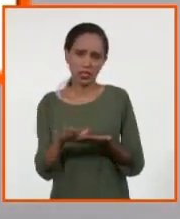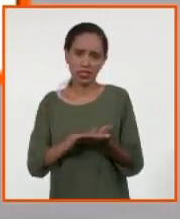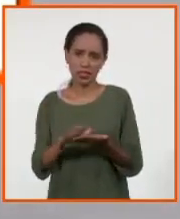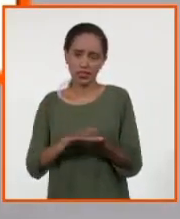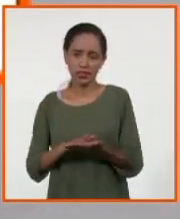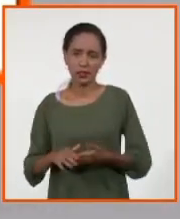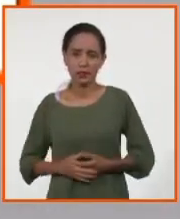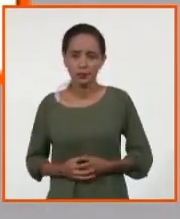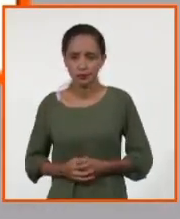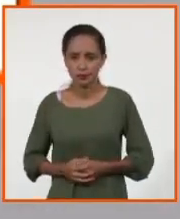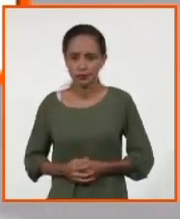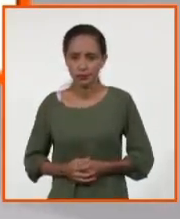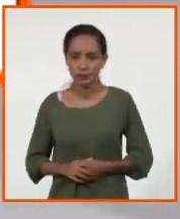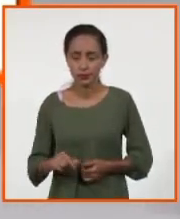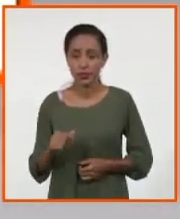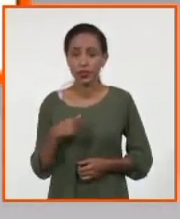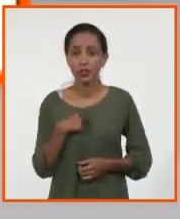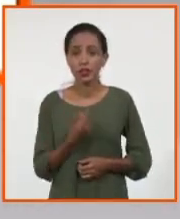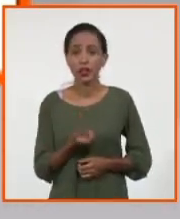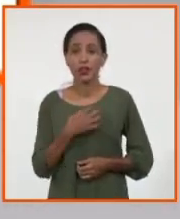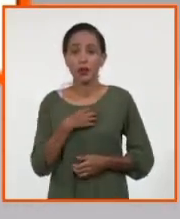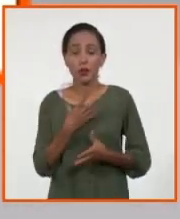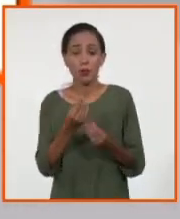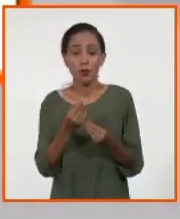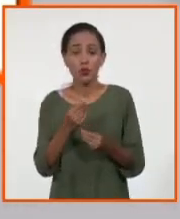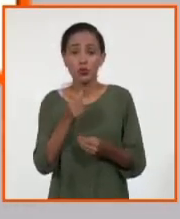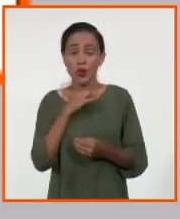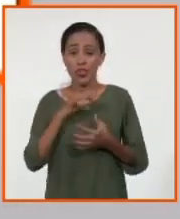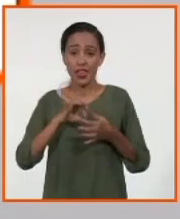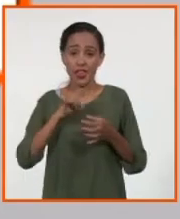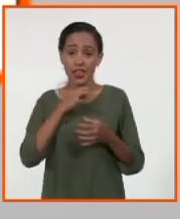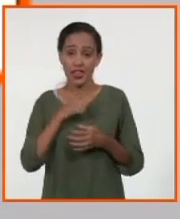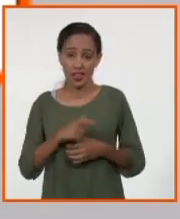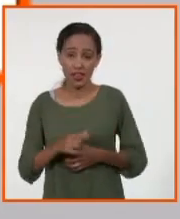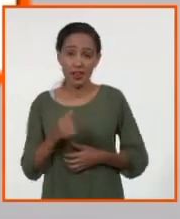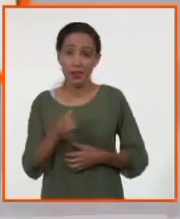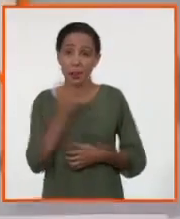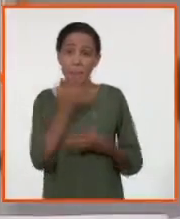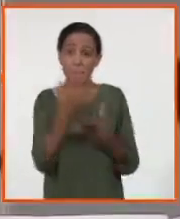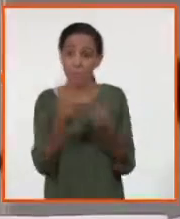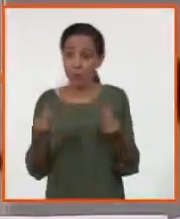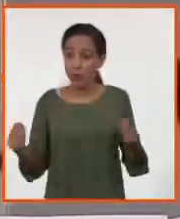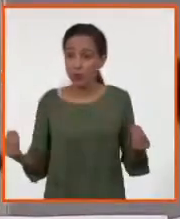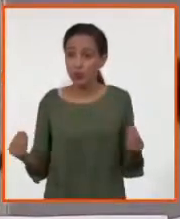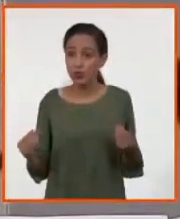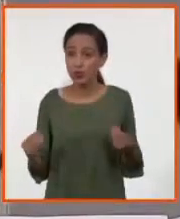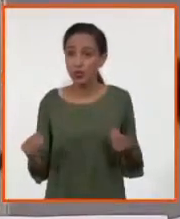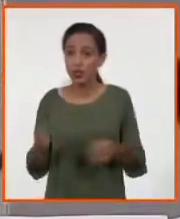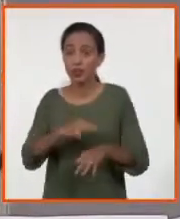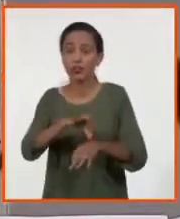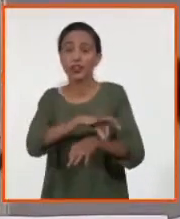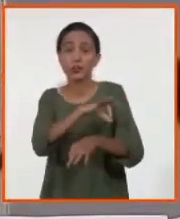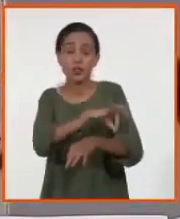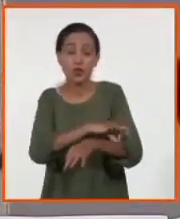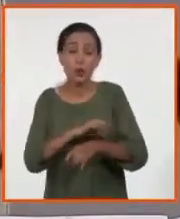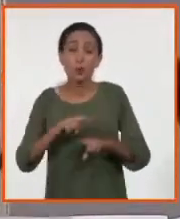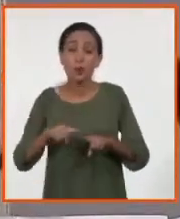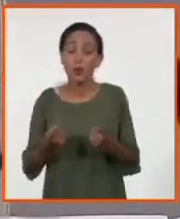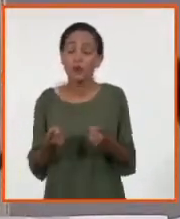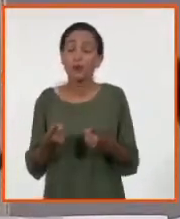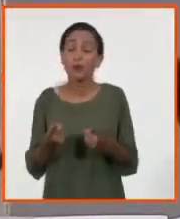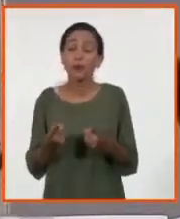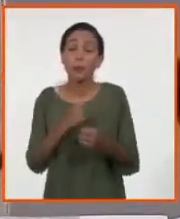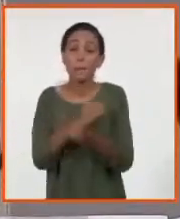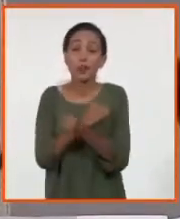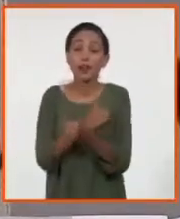usted ve mucho dengue, debe pensar que realmente hay más transmisión. Y el peligro de esto es que, por una parte, esas